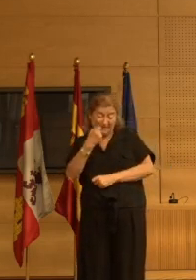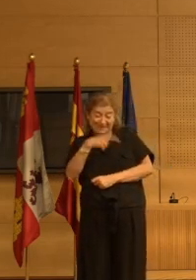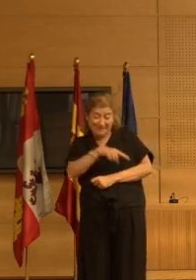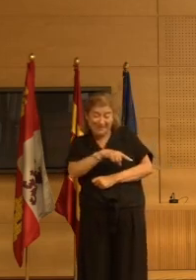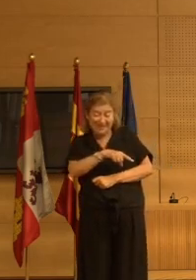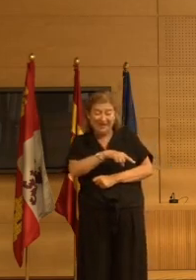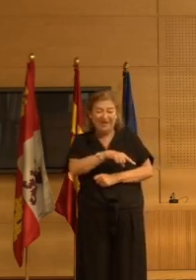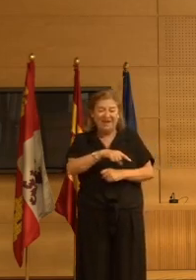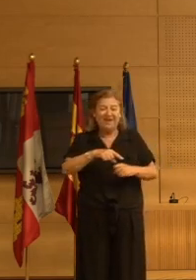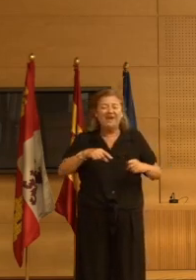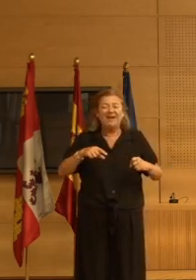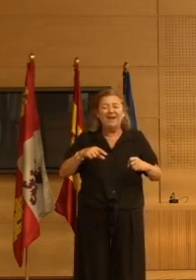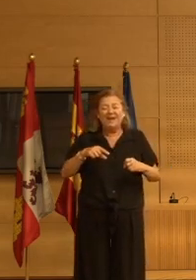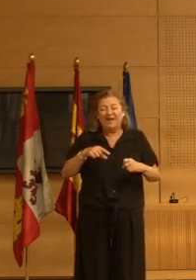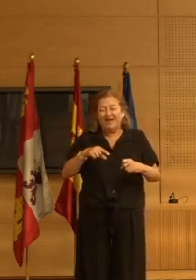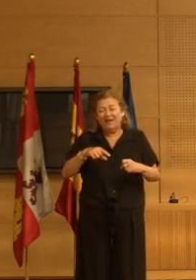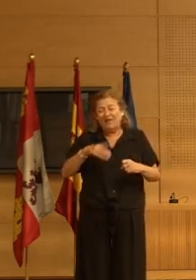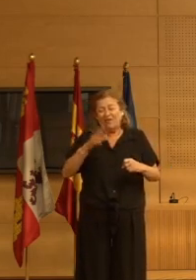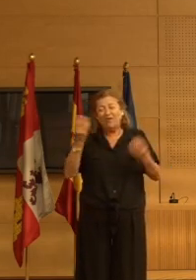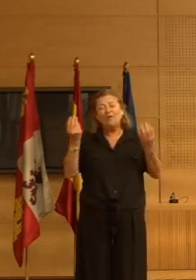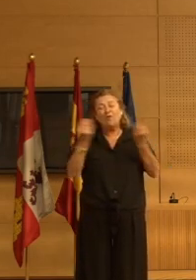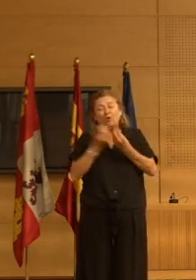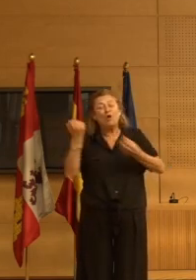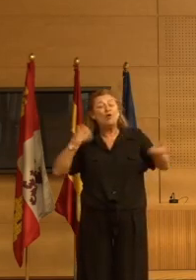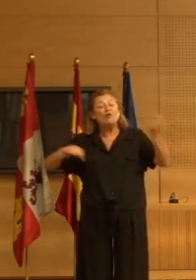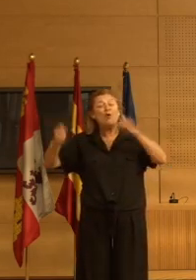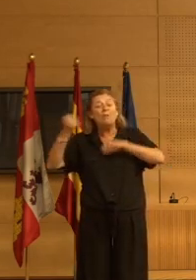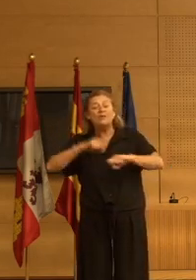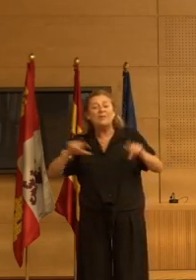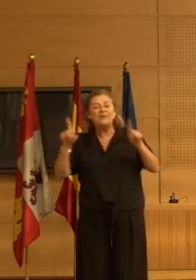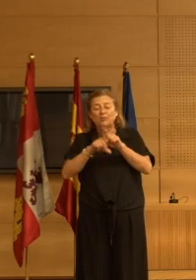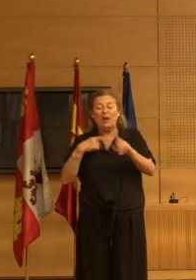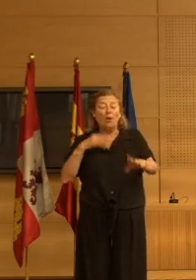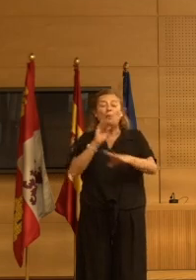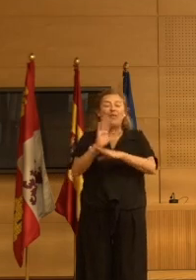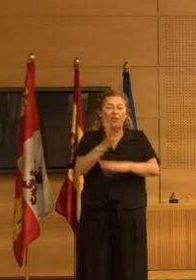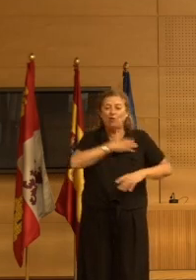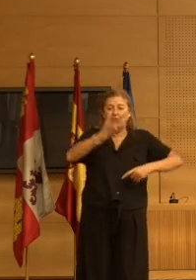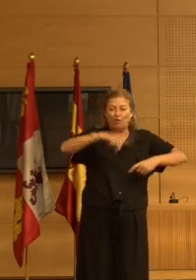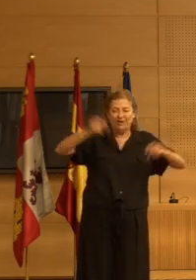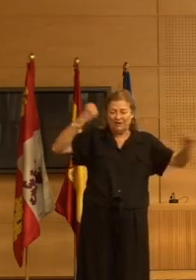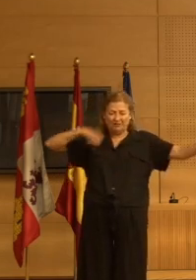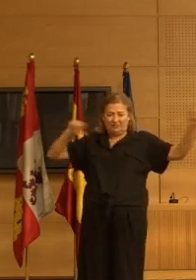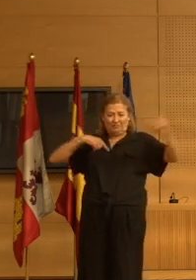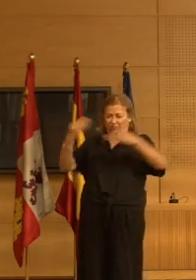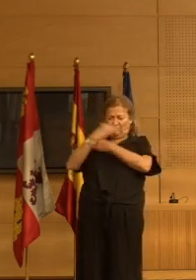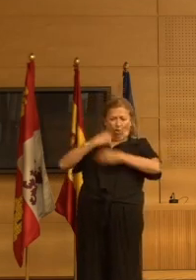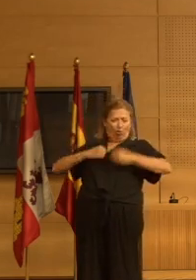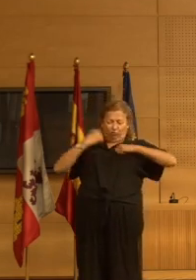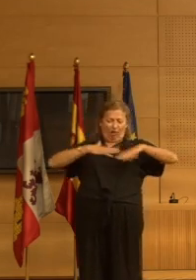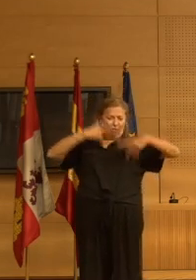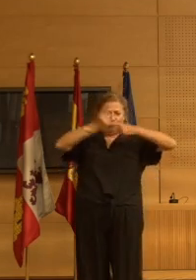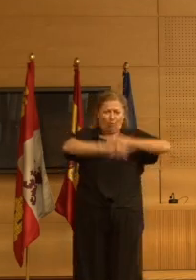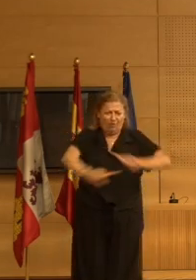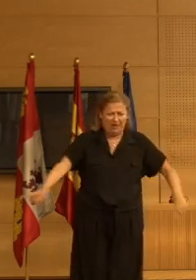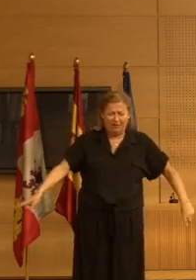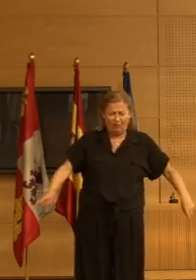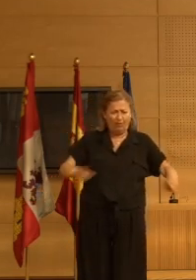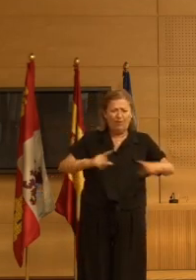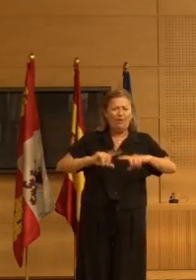es por por ejemplo comportamientos resistivos a los cuidados o sea la persona que no quiere ser duchada la persona que